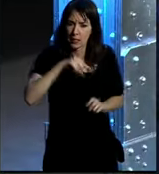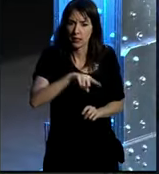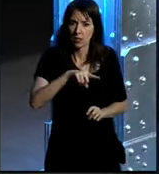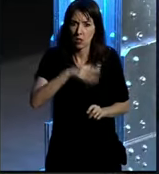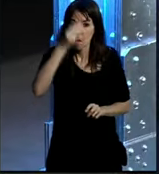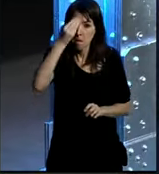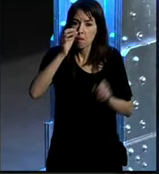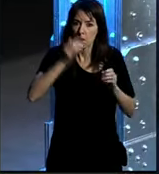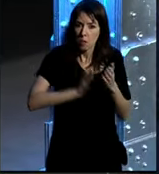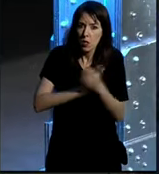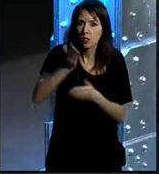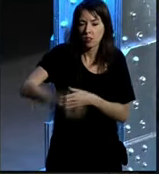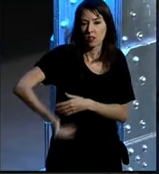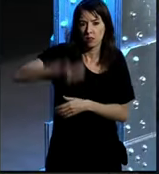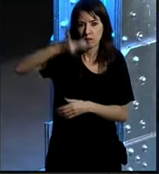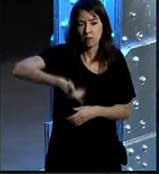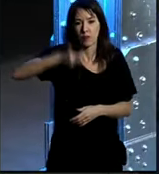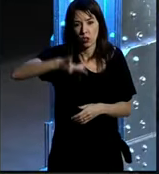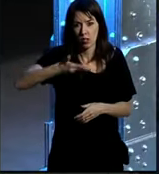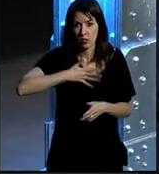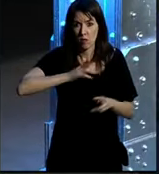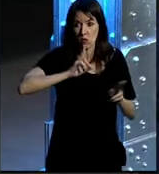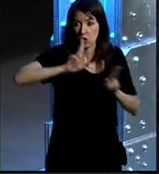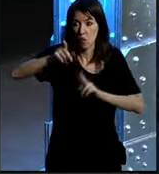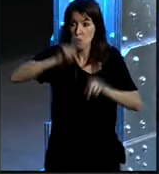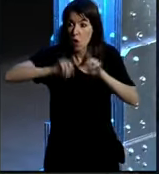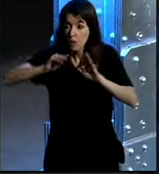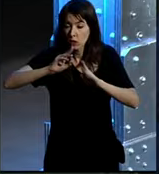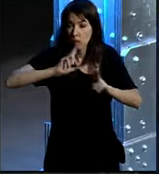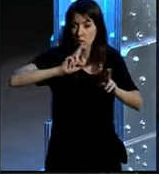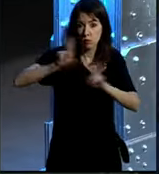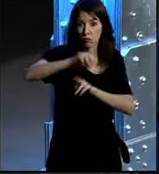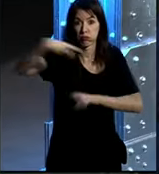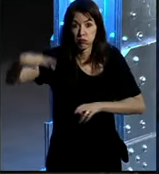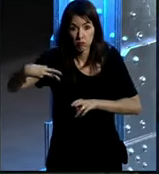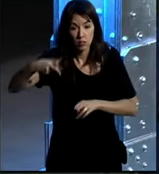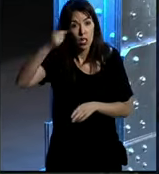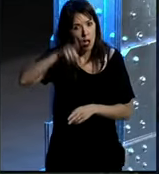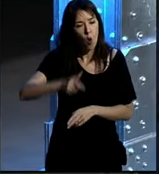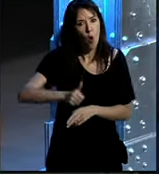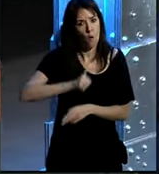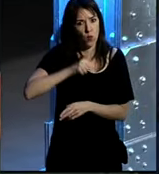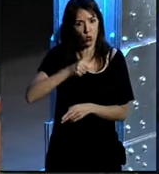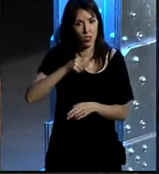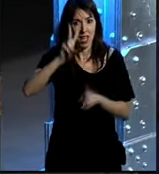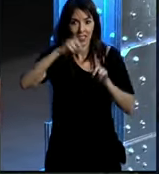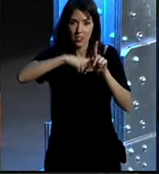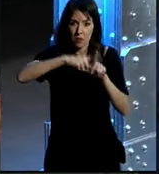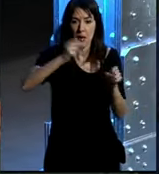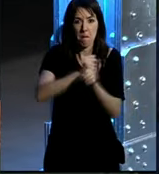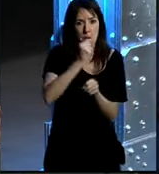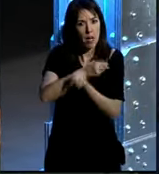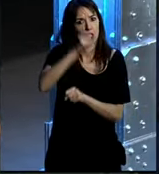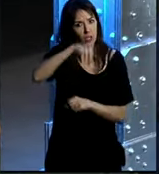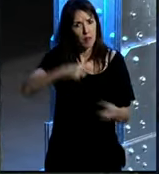me parece que es una vía importantísima de resolución de problemas y yo creo que eso también es una oportunidad y a nivel empleo y a nivel